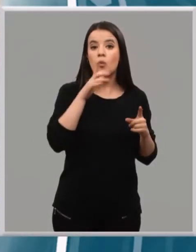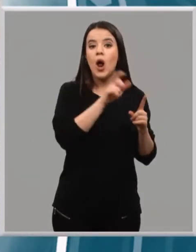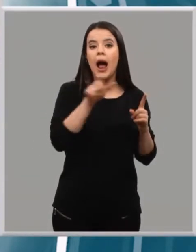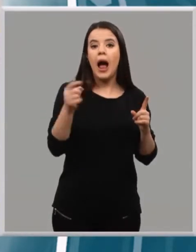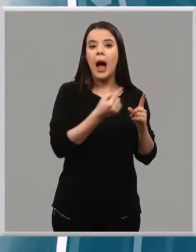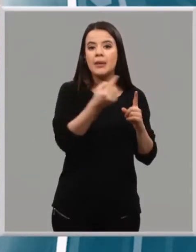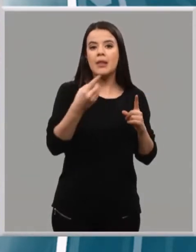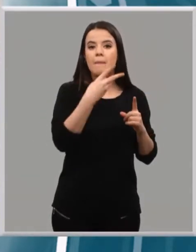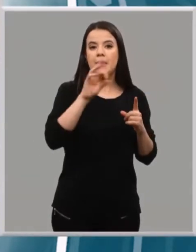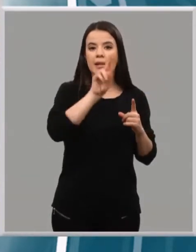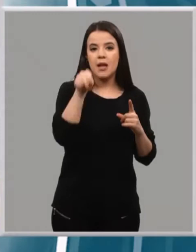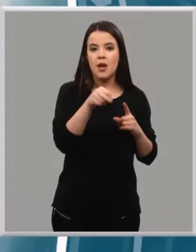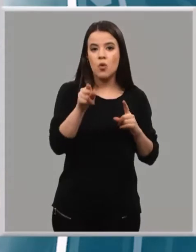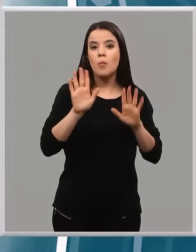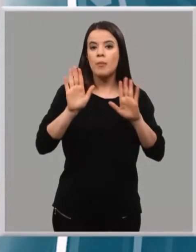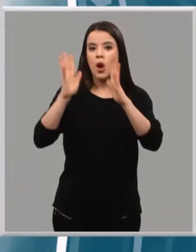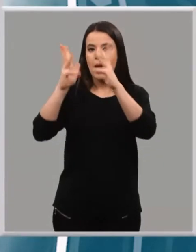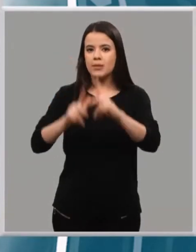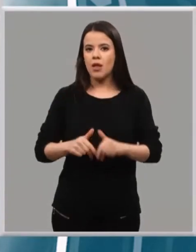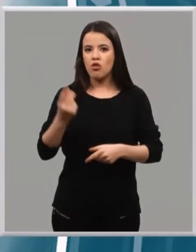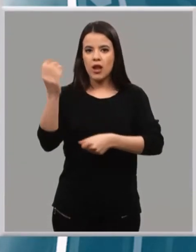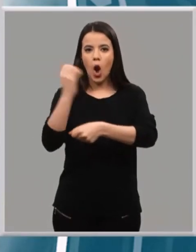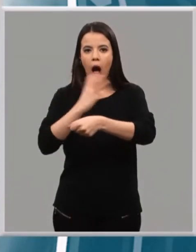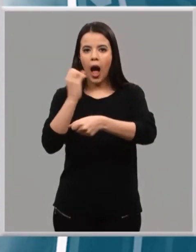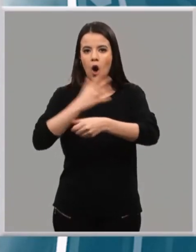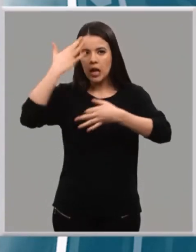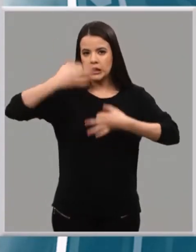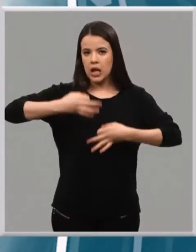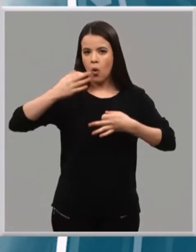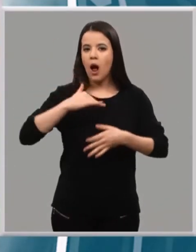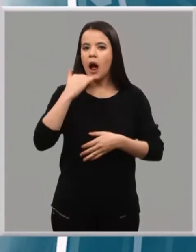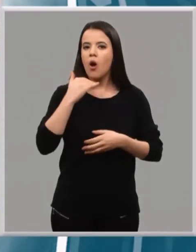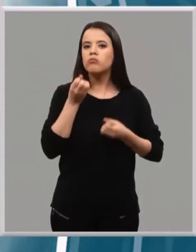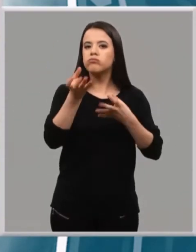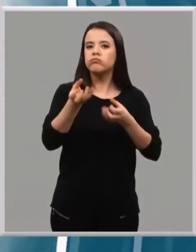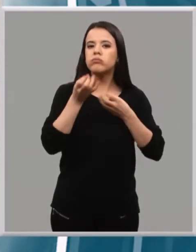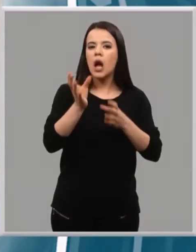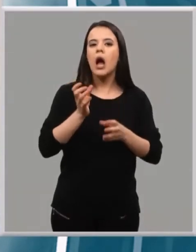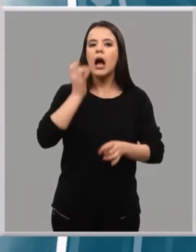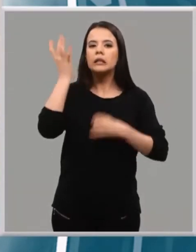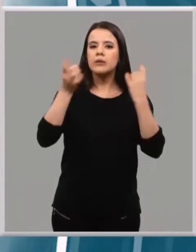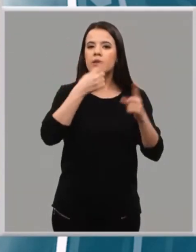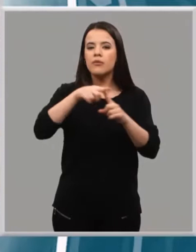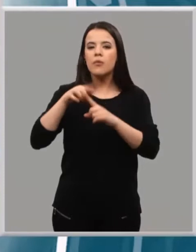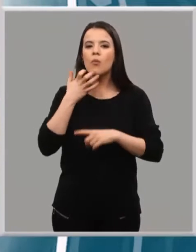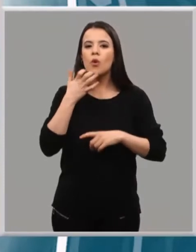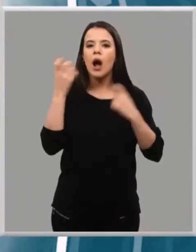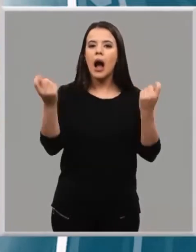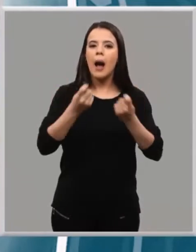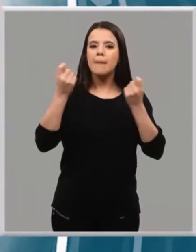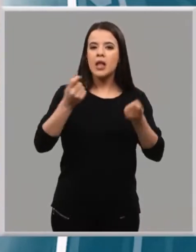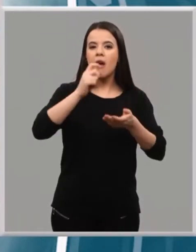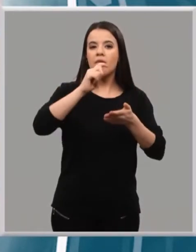Administración se ahorraría mucho dinero, algo que darán a conocer a través de diferentes acciones, como una campaña de recogida de